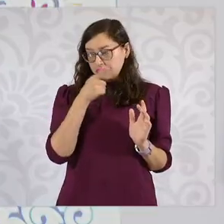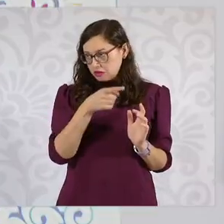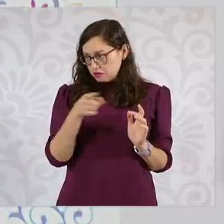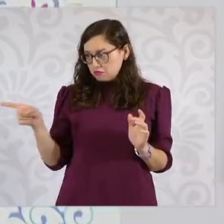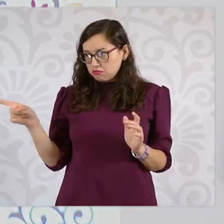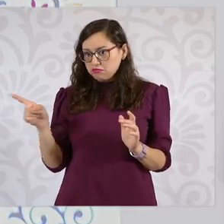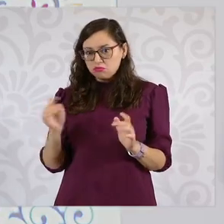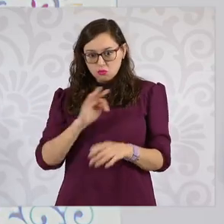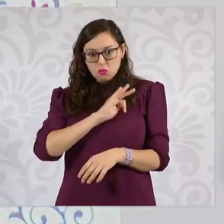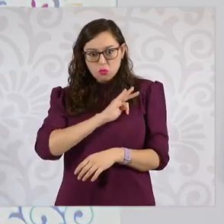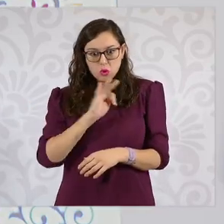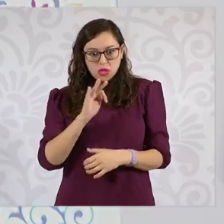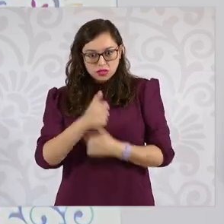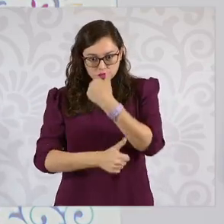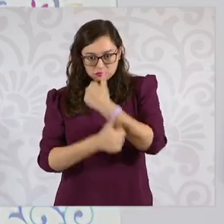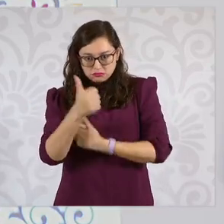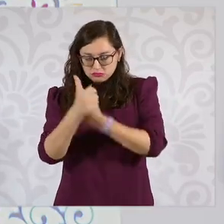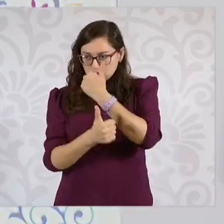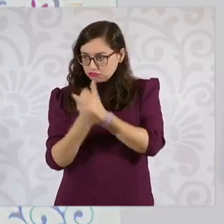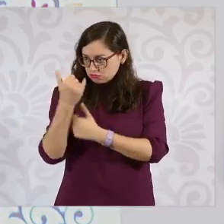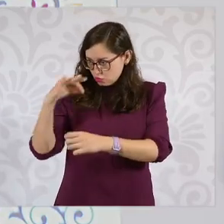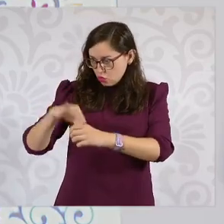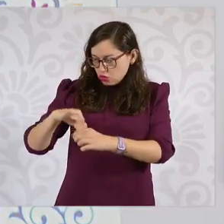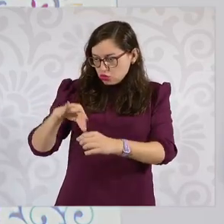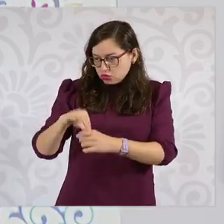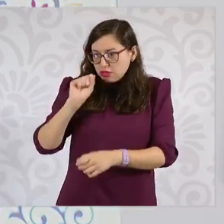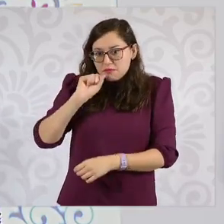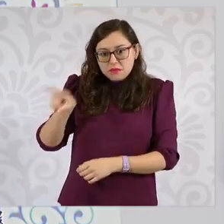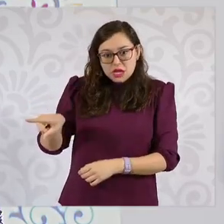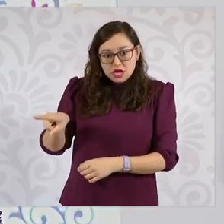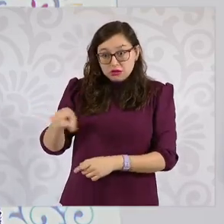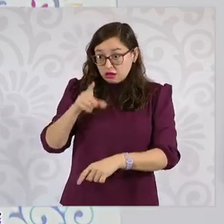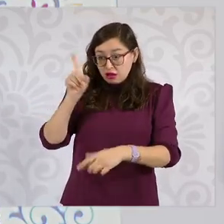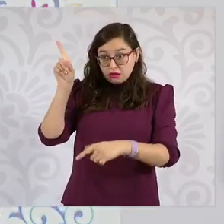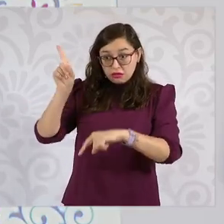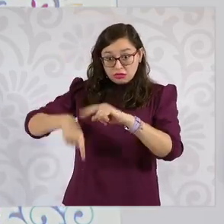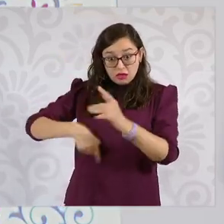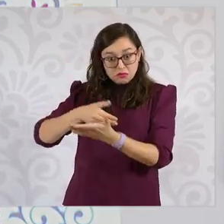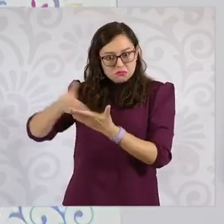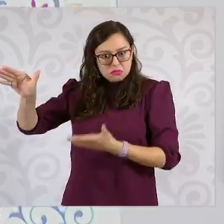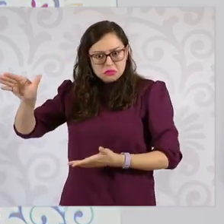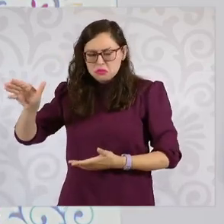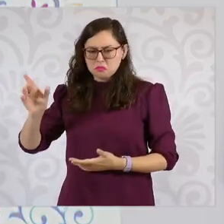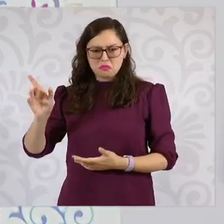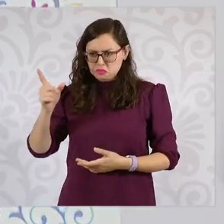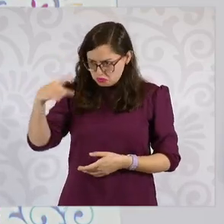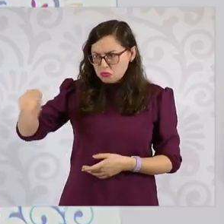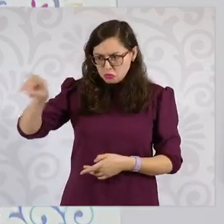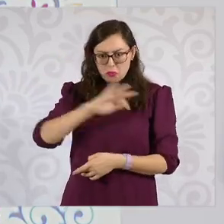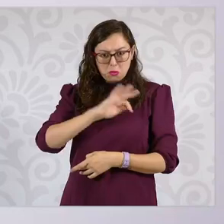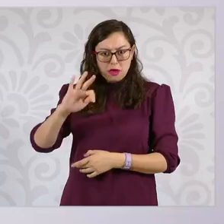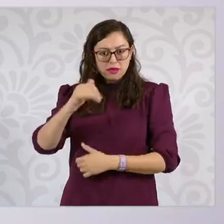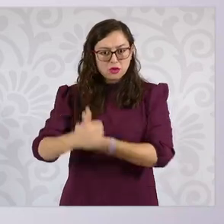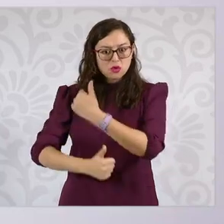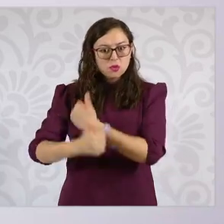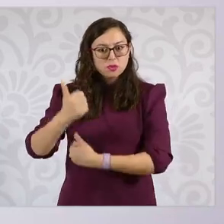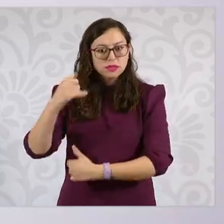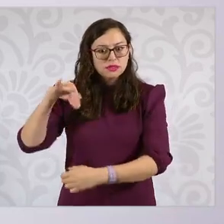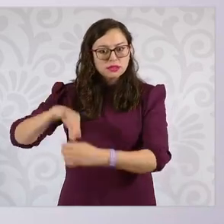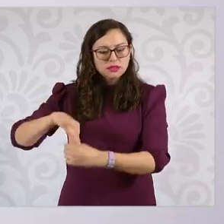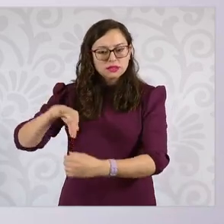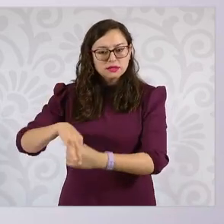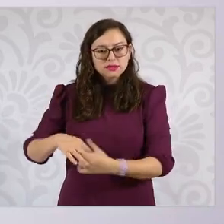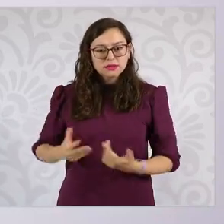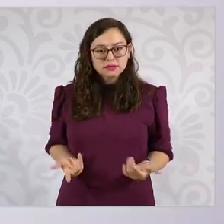para ser electos o electas.